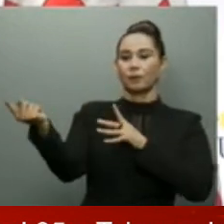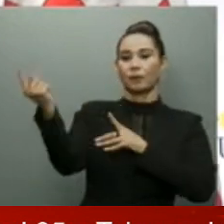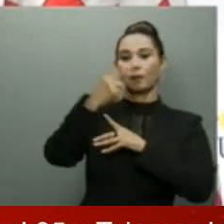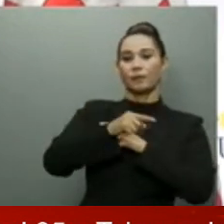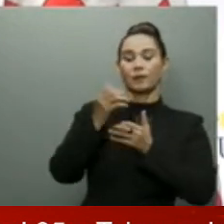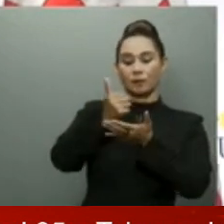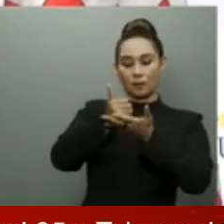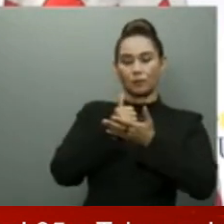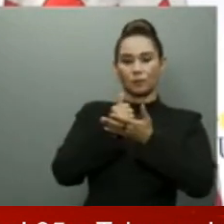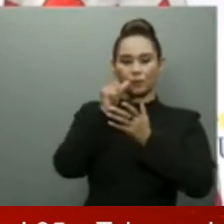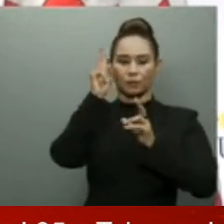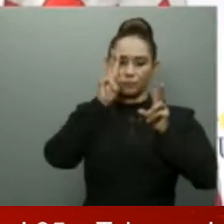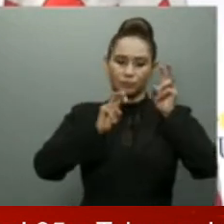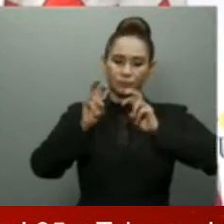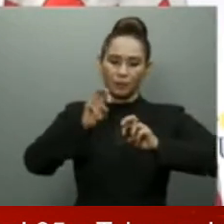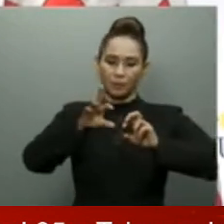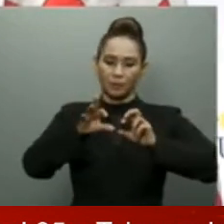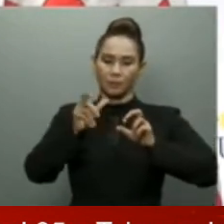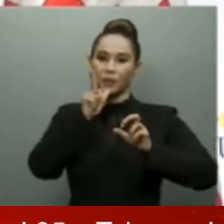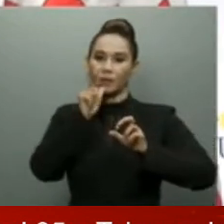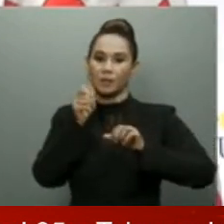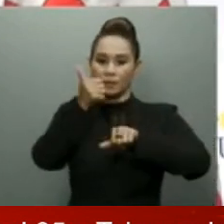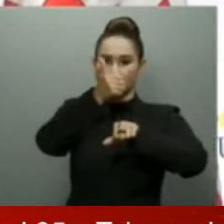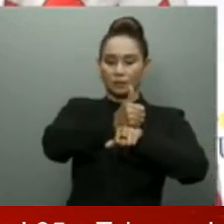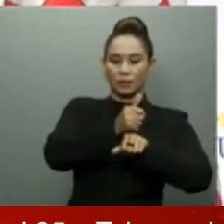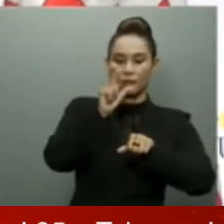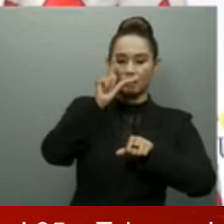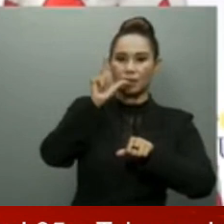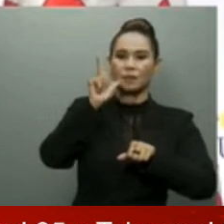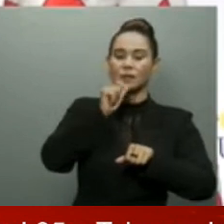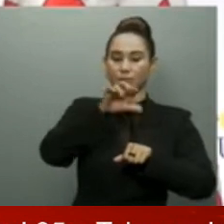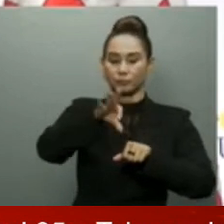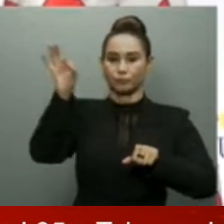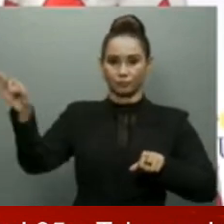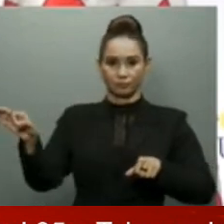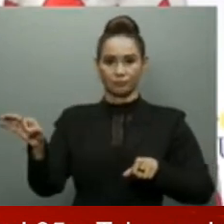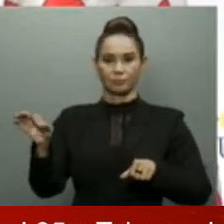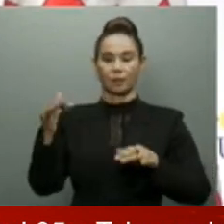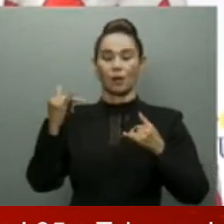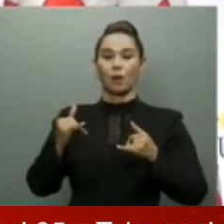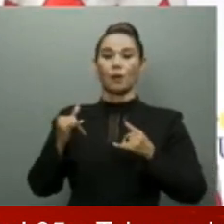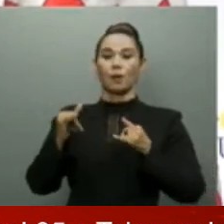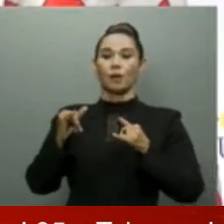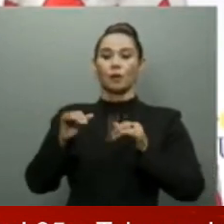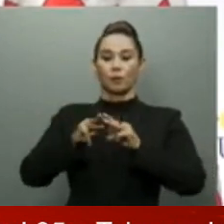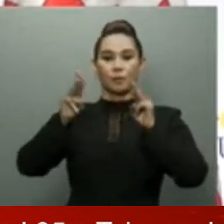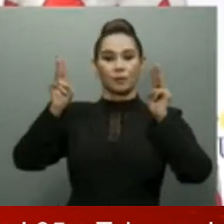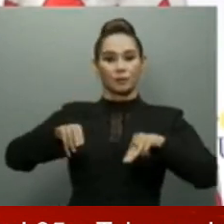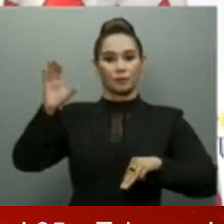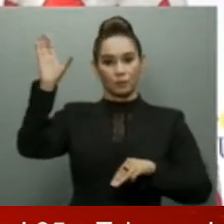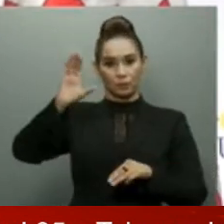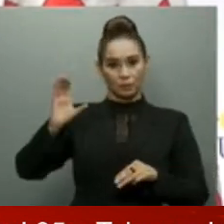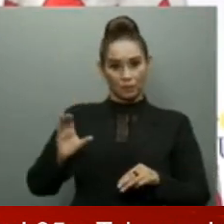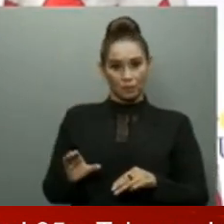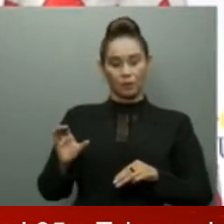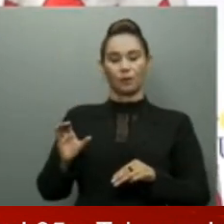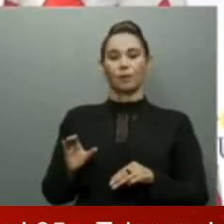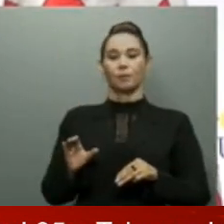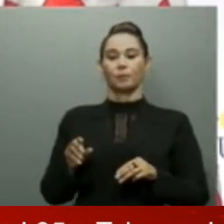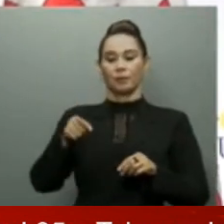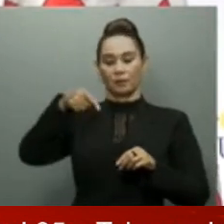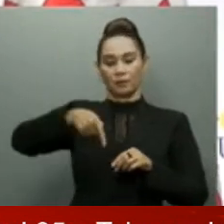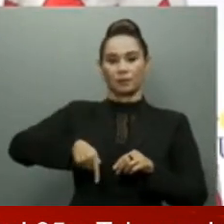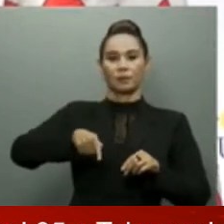Estamos firmando próximamente un acuerdo con el Ministerio de Defensa de Colombia y el Ministerio Interior de Policía de la República Dominicana